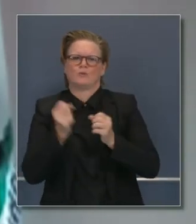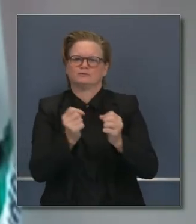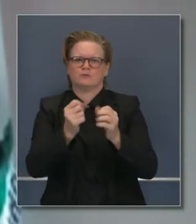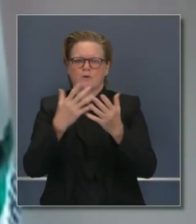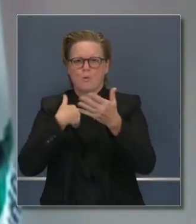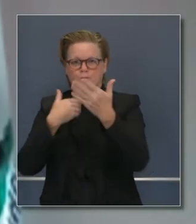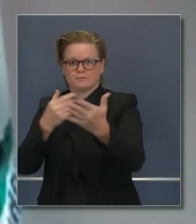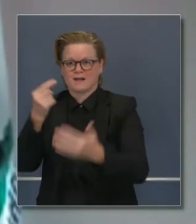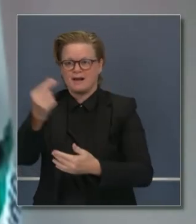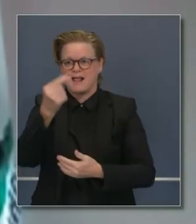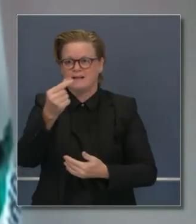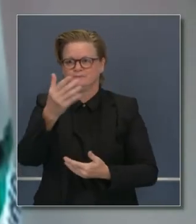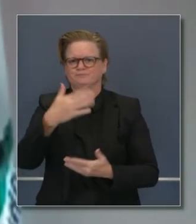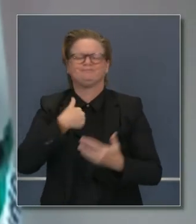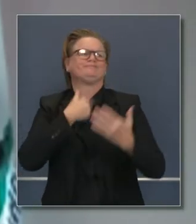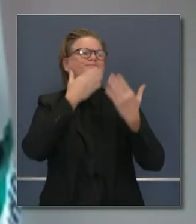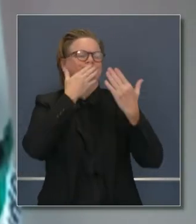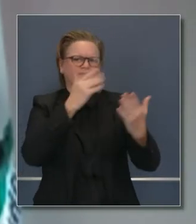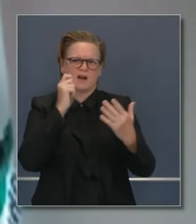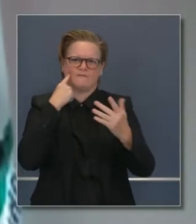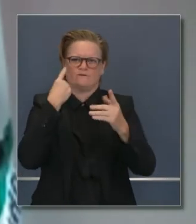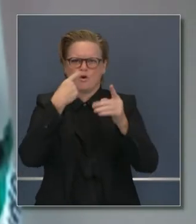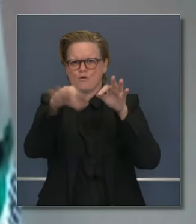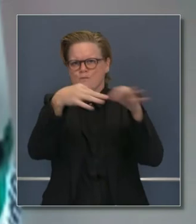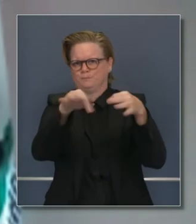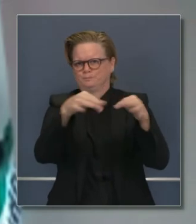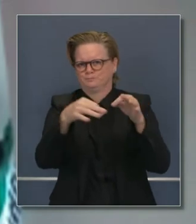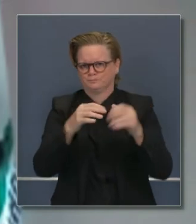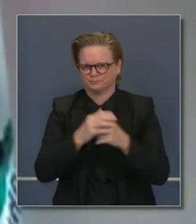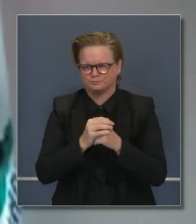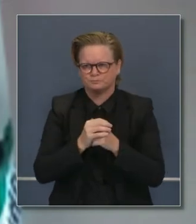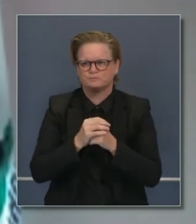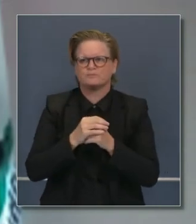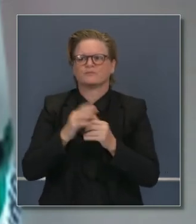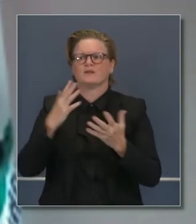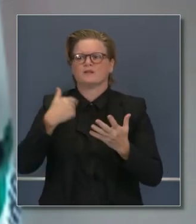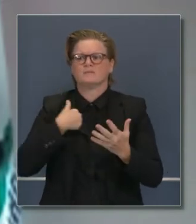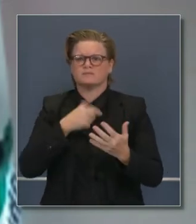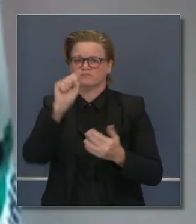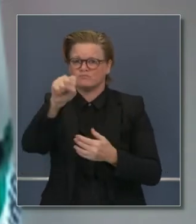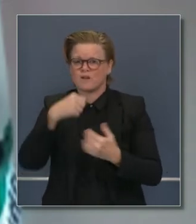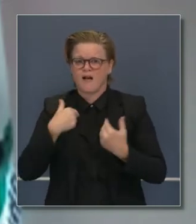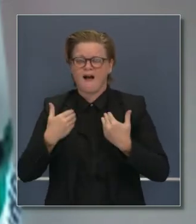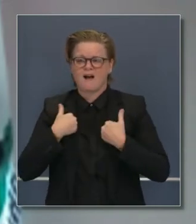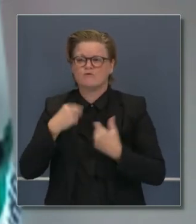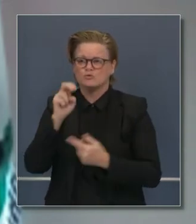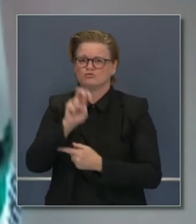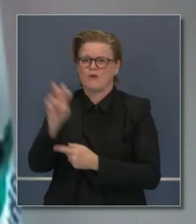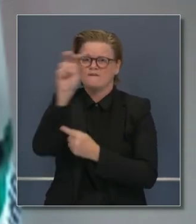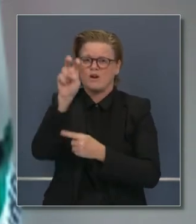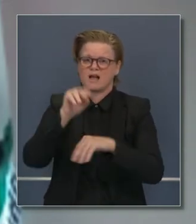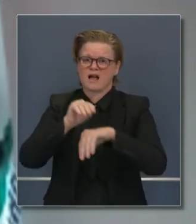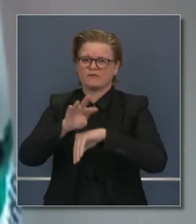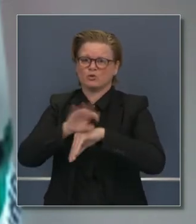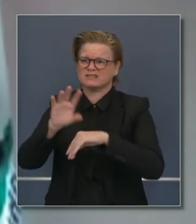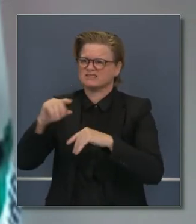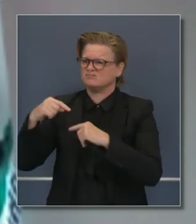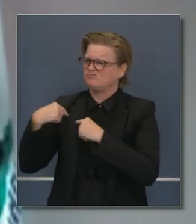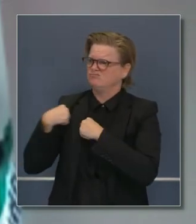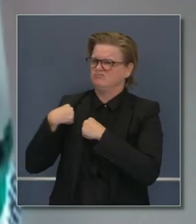Sí, señor gobernador, gracias. Y muchas gracias por esa genial pregunta. Tenemos los avisos sobre viajes.